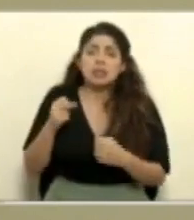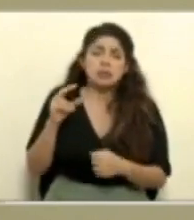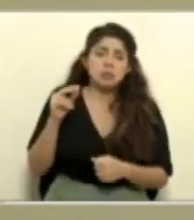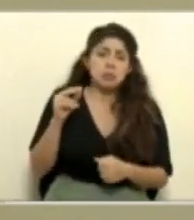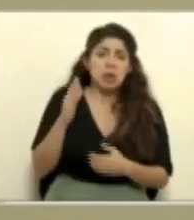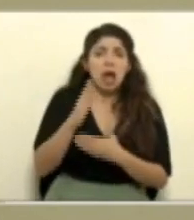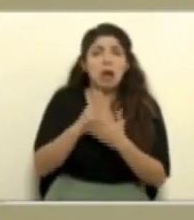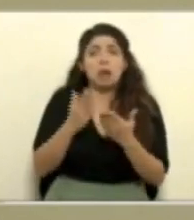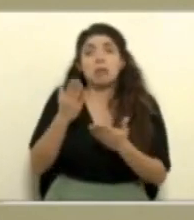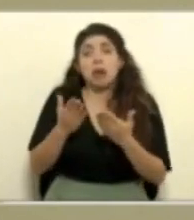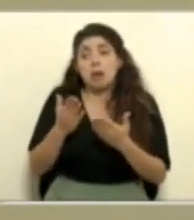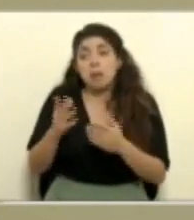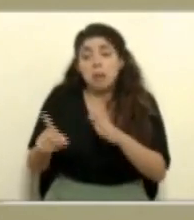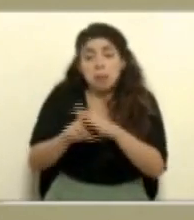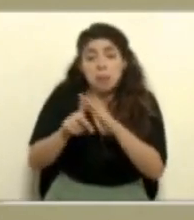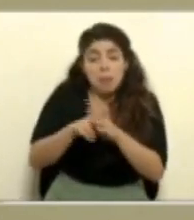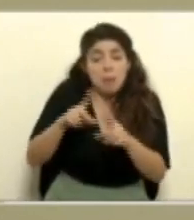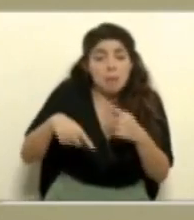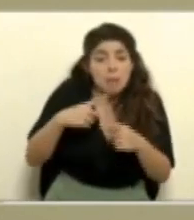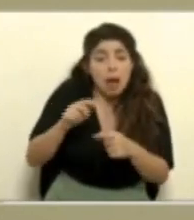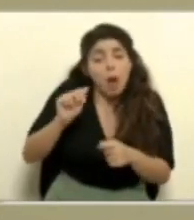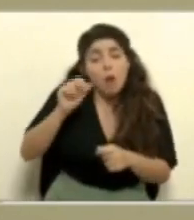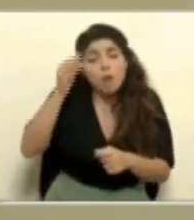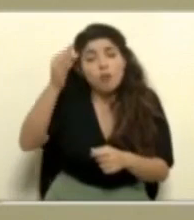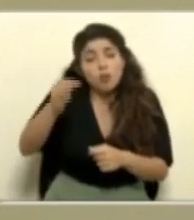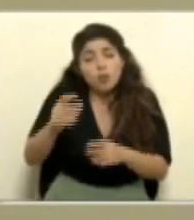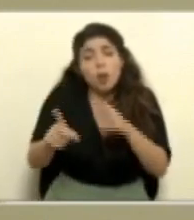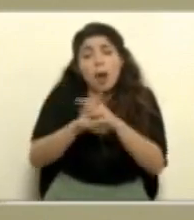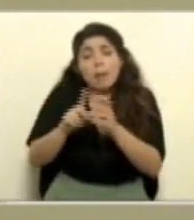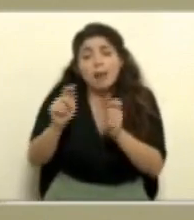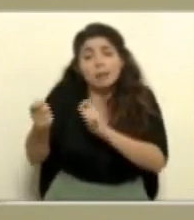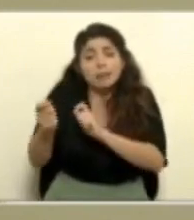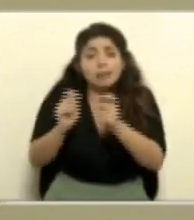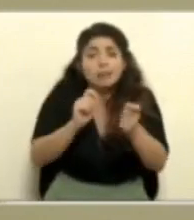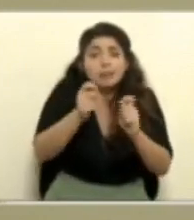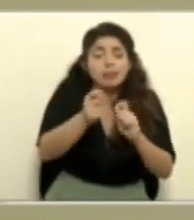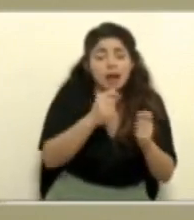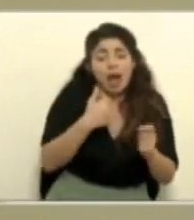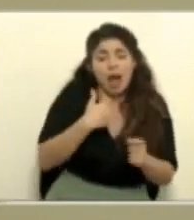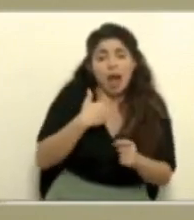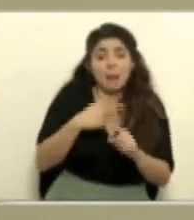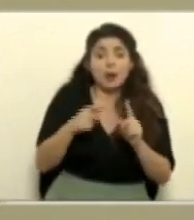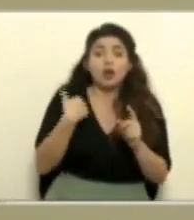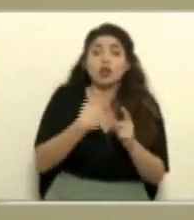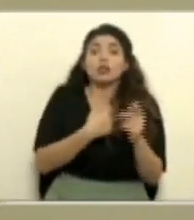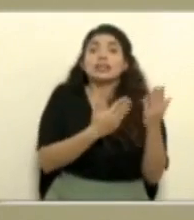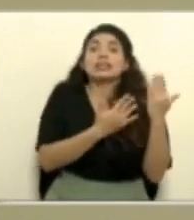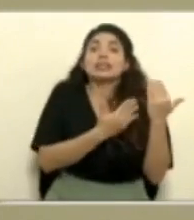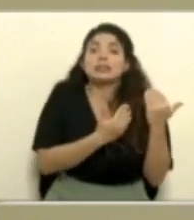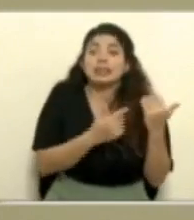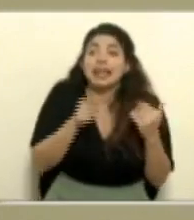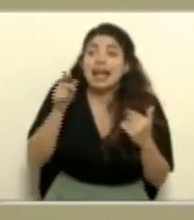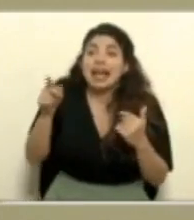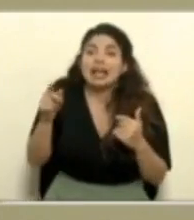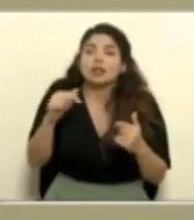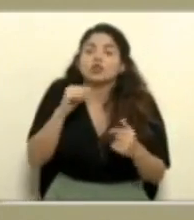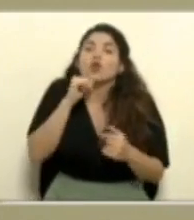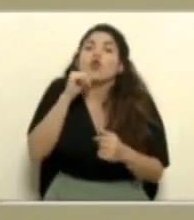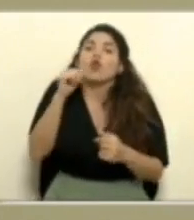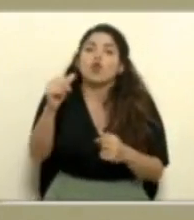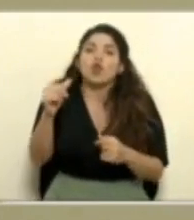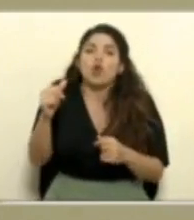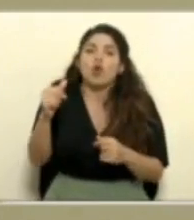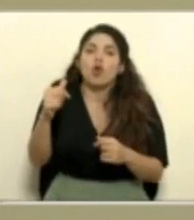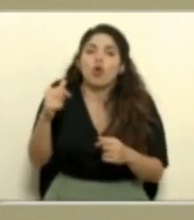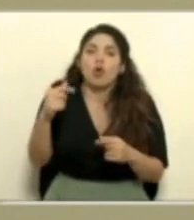obviamente pueden ser y van a surgir otras variantes en el futuro lo que esperaríamos es que estas variantes no eludan no evadan la